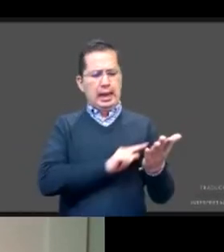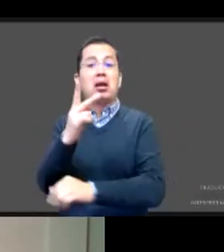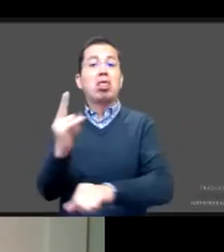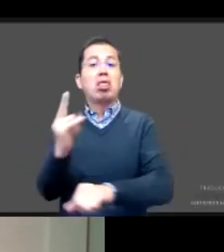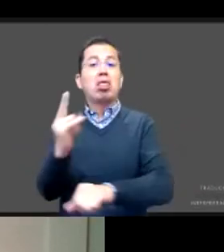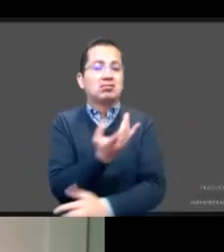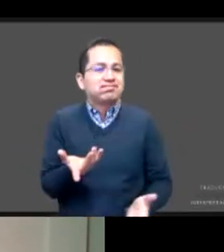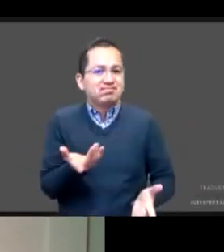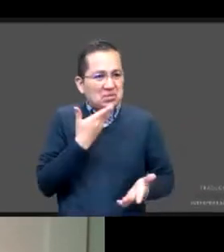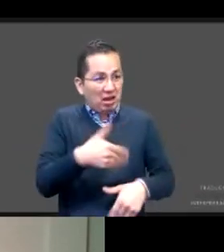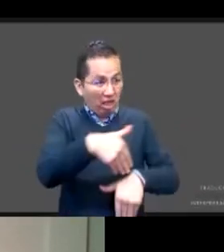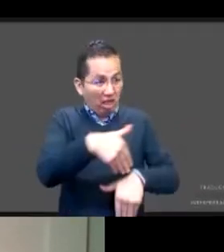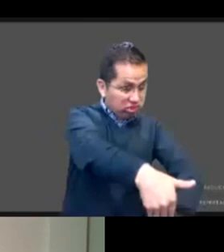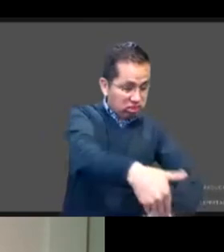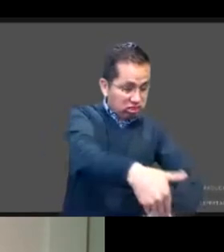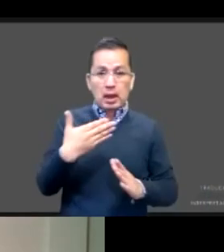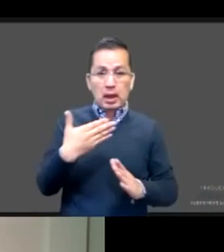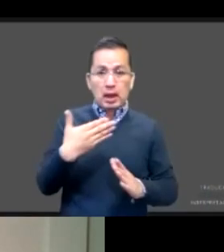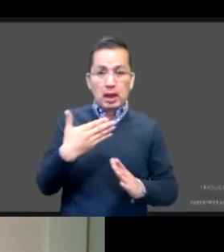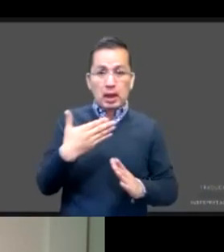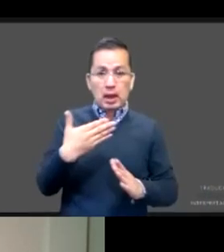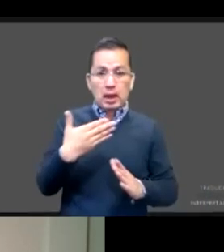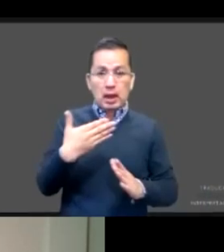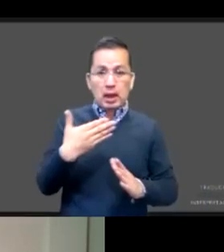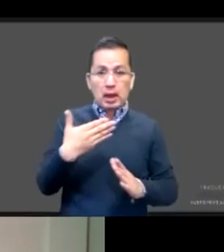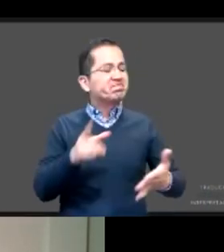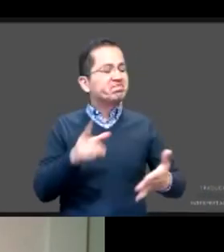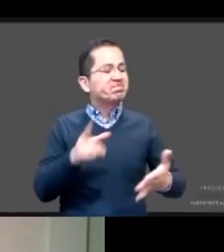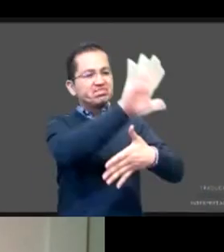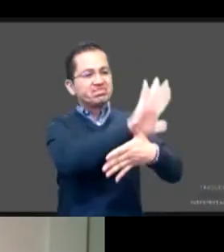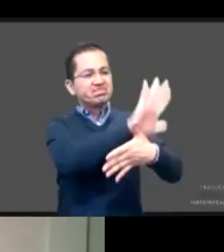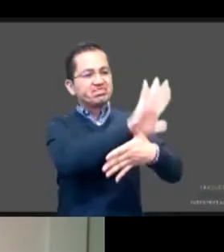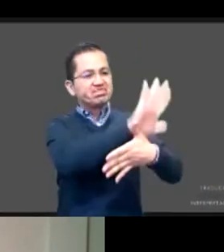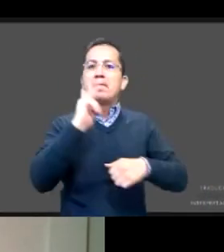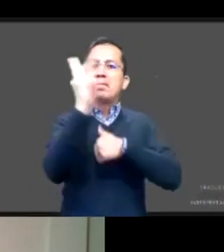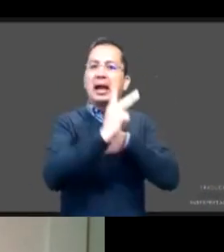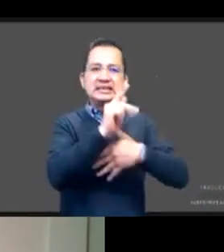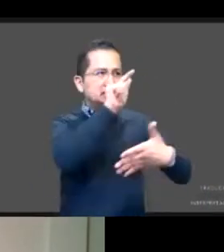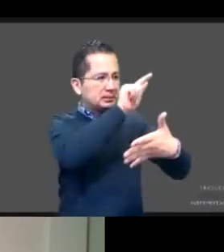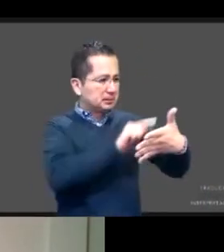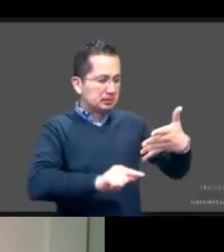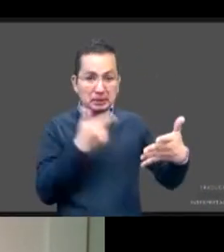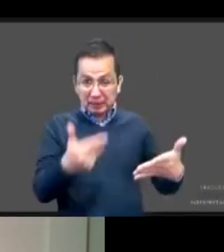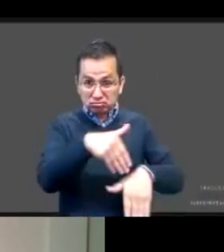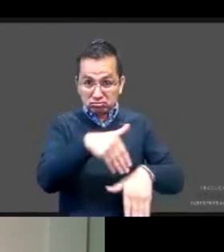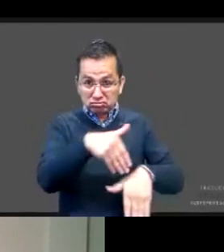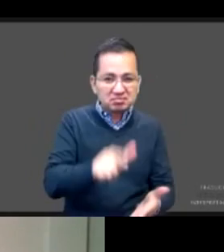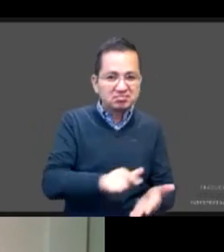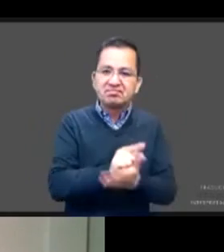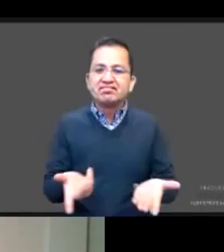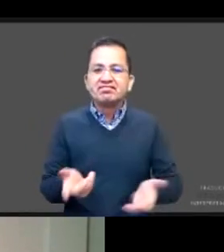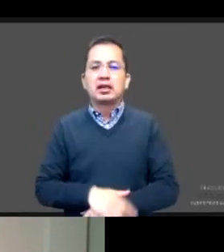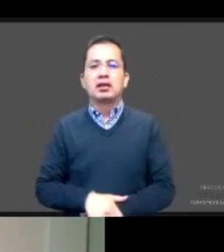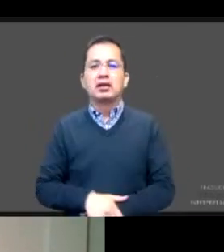no homogéneamente aplicadas en el contexto geográfico de los países. Se encuentra también un desconocimiento profundo de